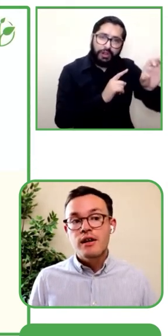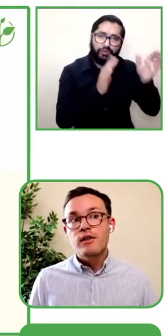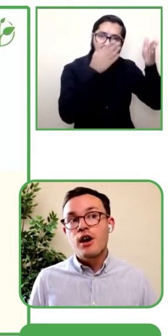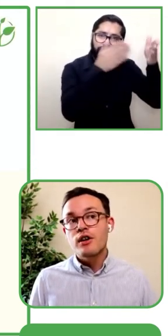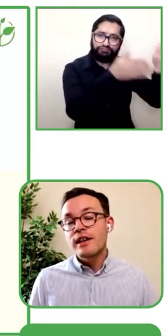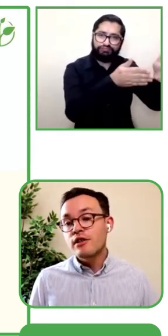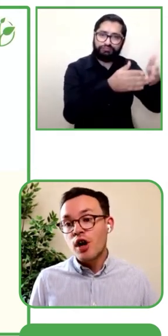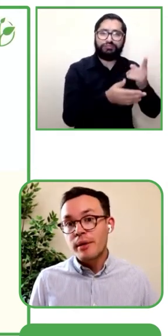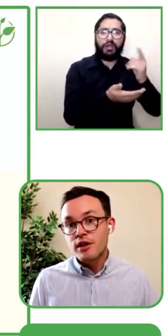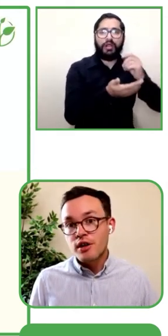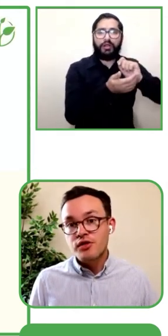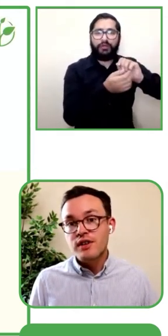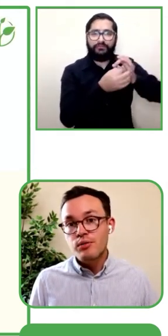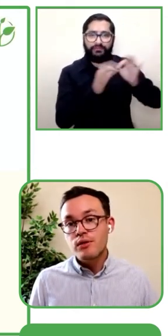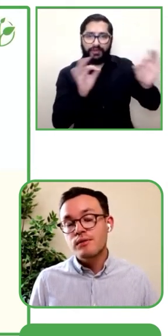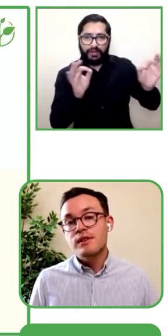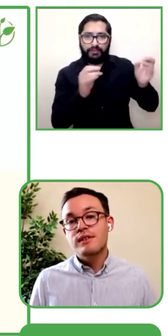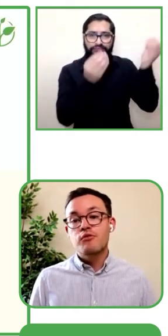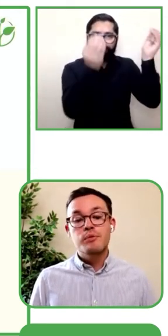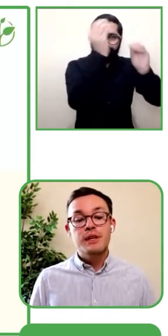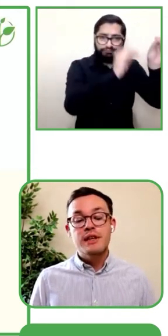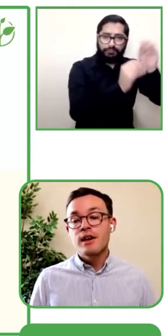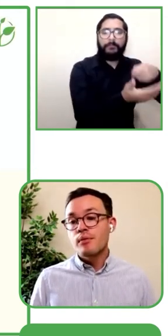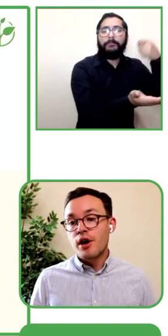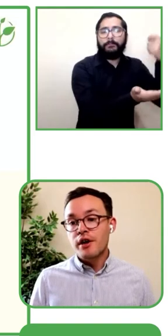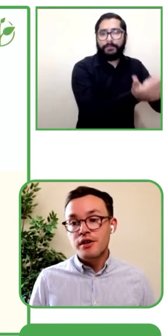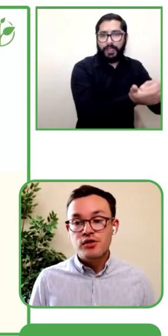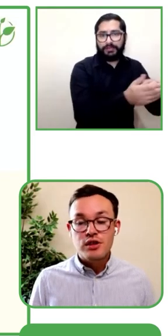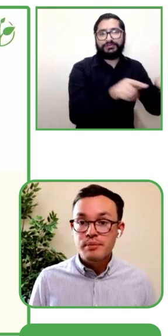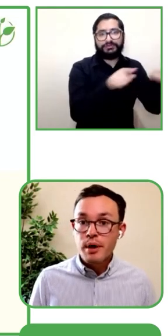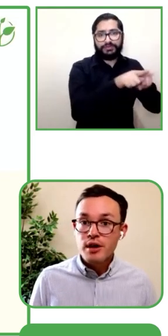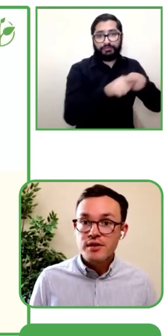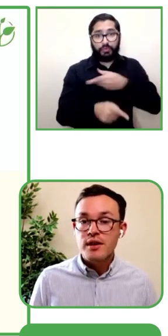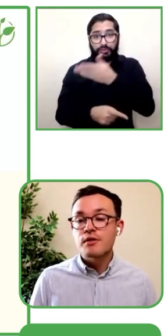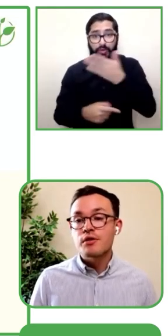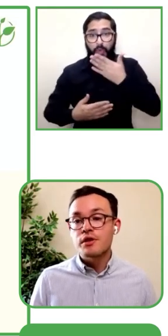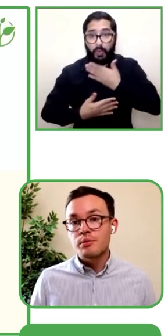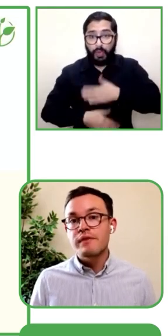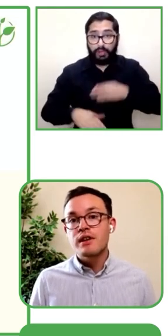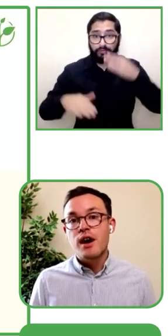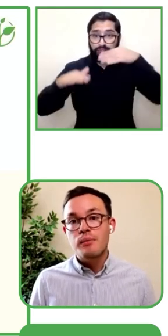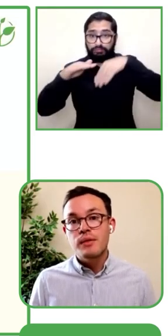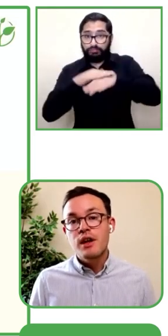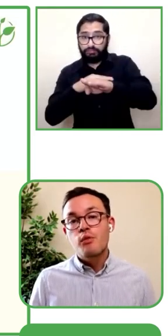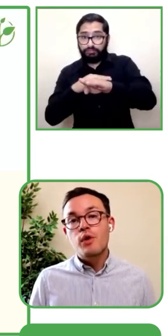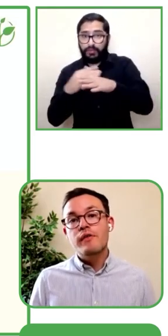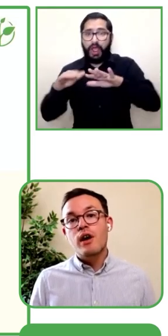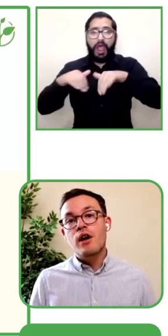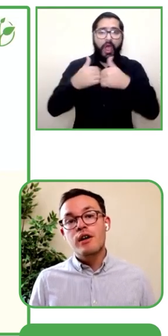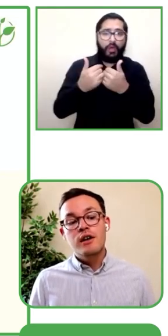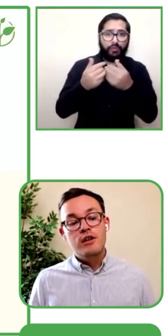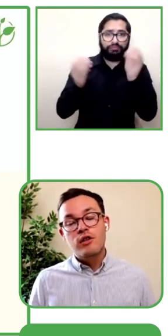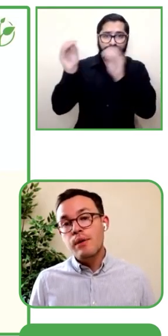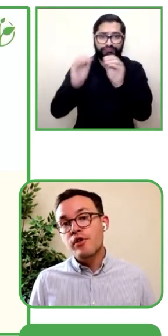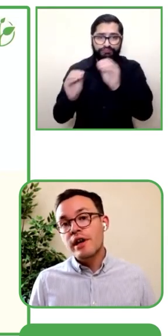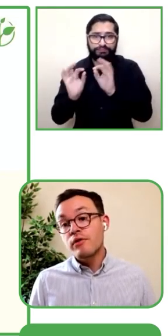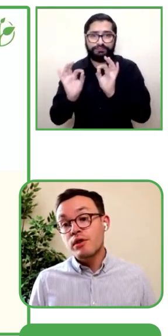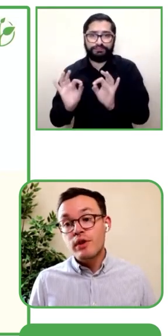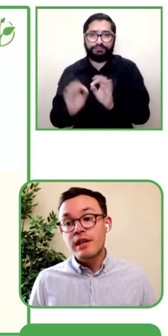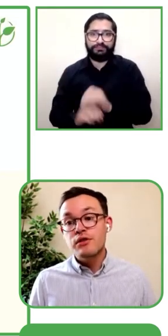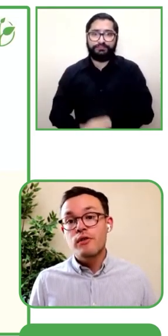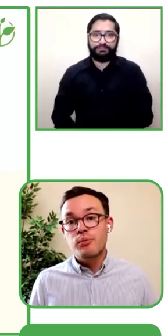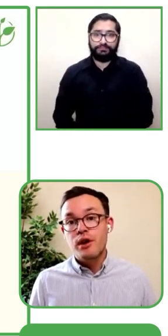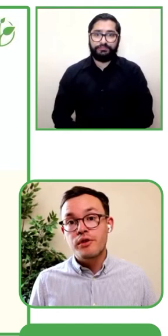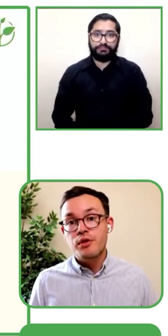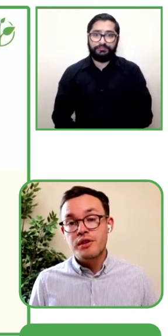también están ingresando a mercados que no tienen mucha sustentabilidad económica como